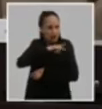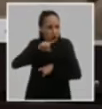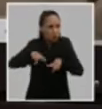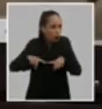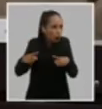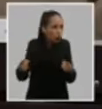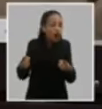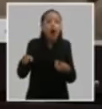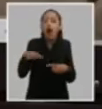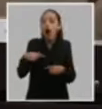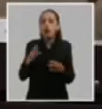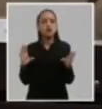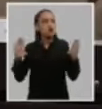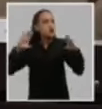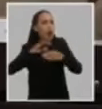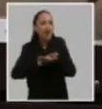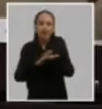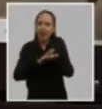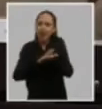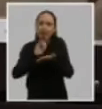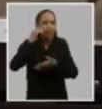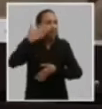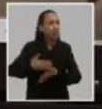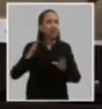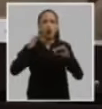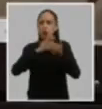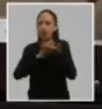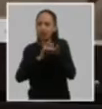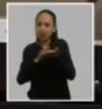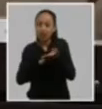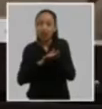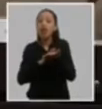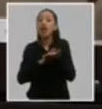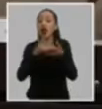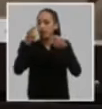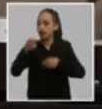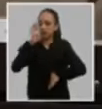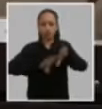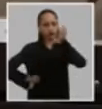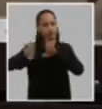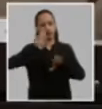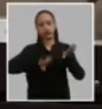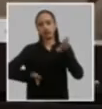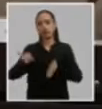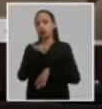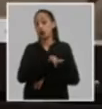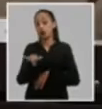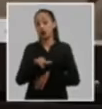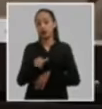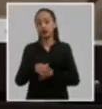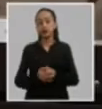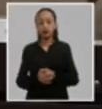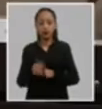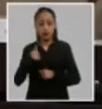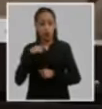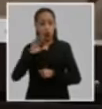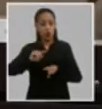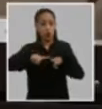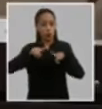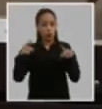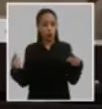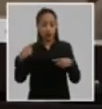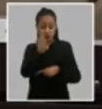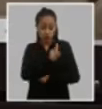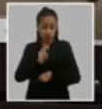conducir los destinos de esta revolución en los sectores y en tareas estratégicas lo digo sobre todo porque nosotros